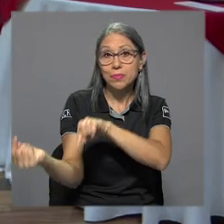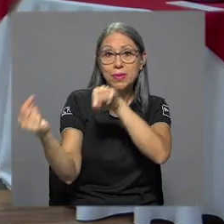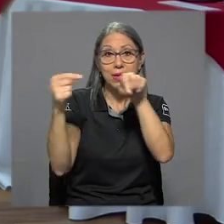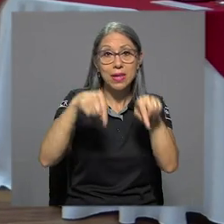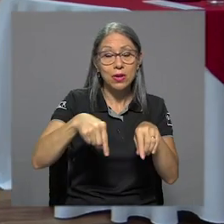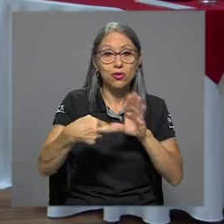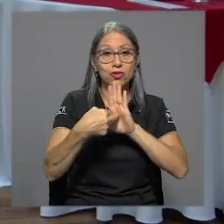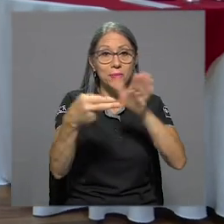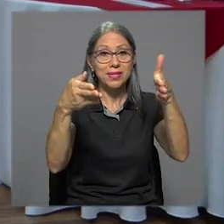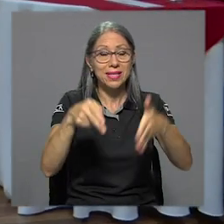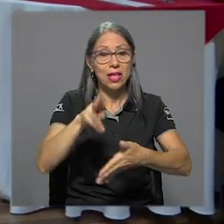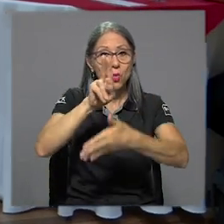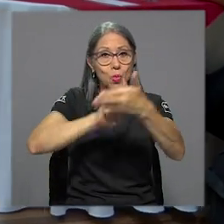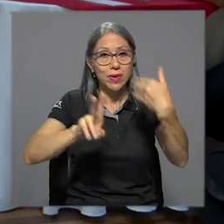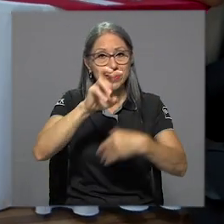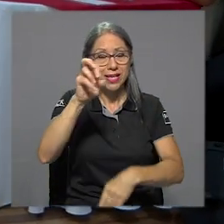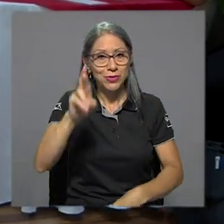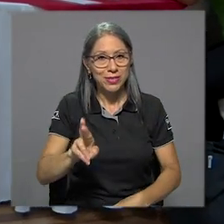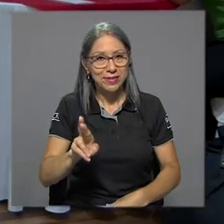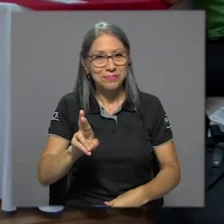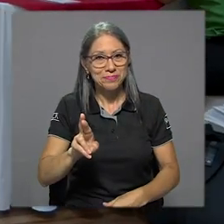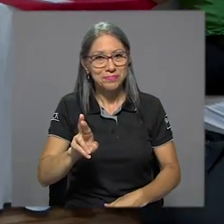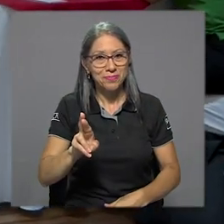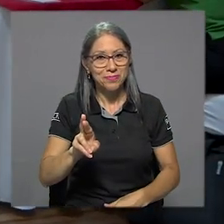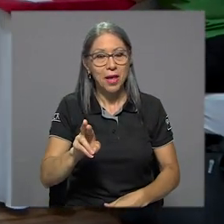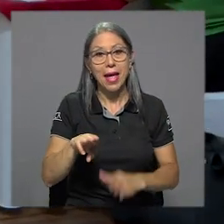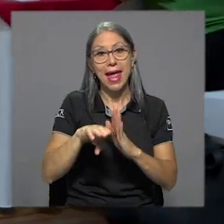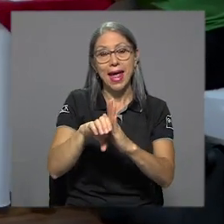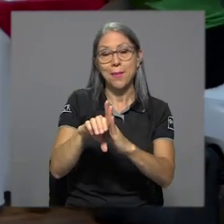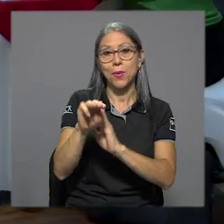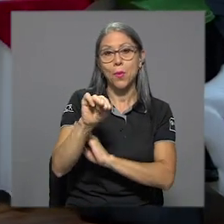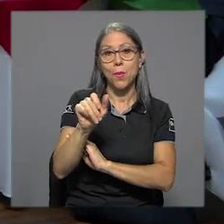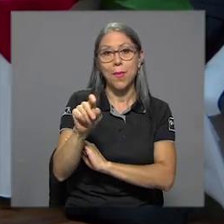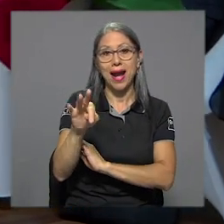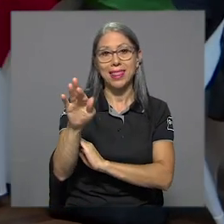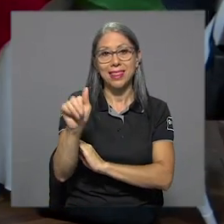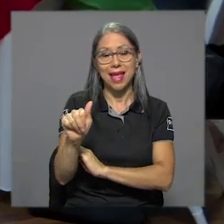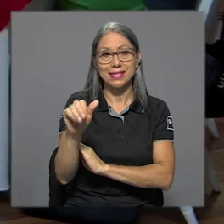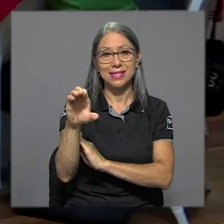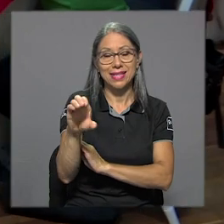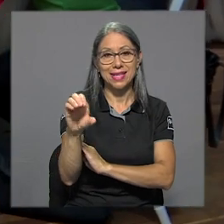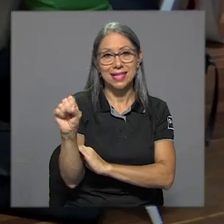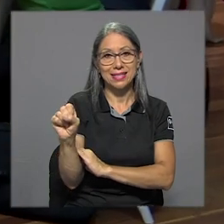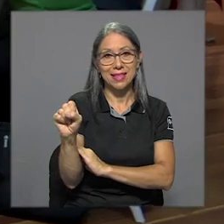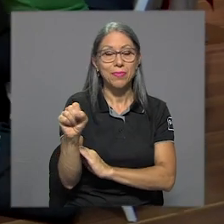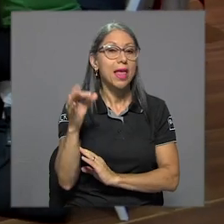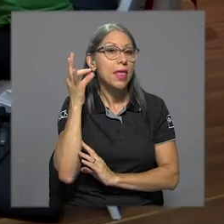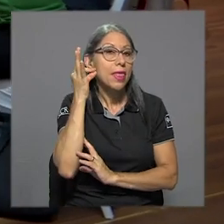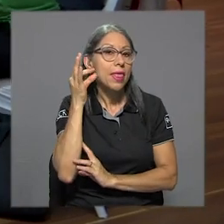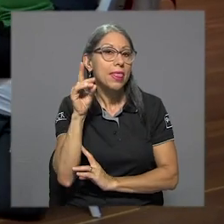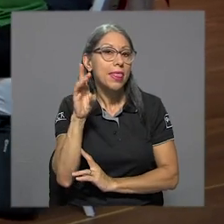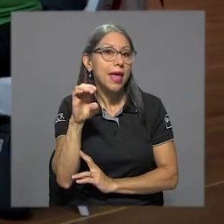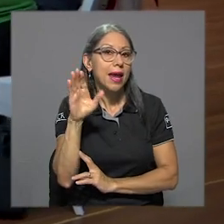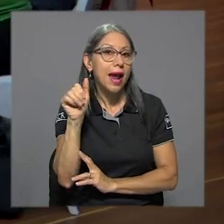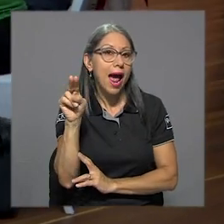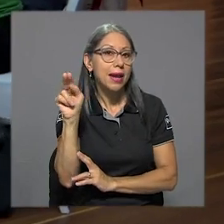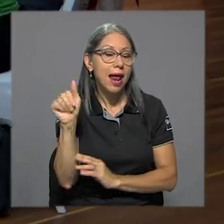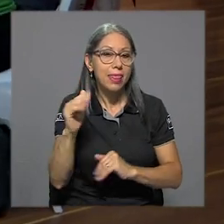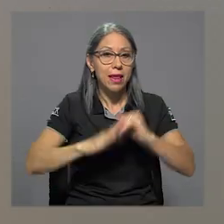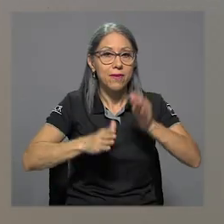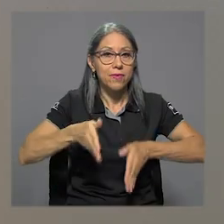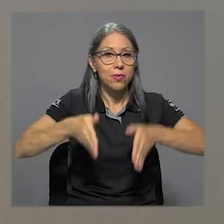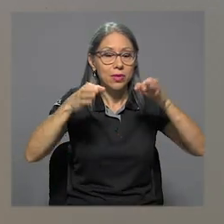la asistencia de representantes de la Universidad de Costa Rica, como Marta Cecilia Sandí, decana de la Facultad de